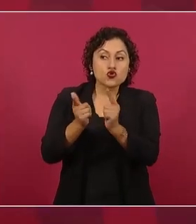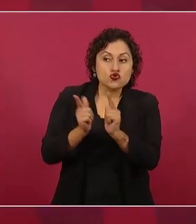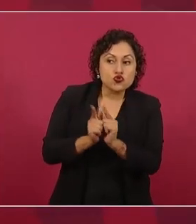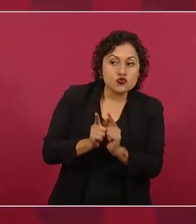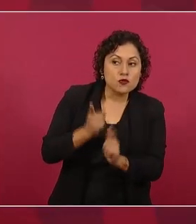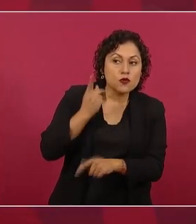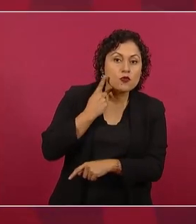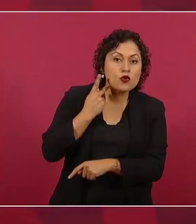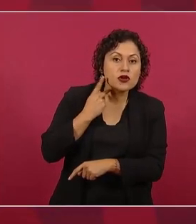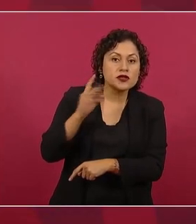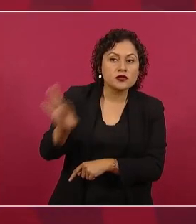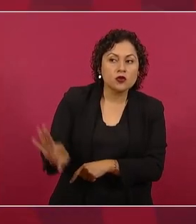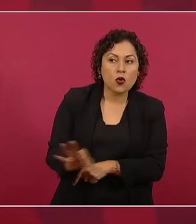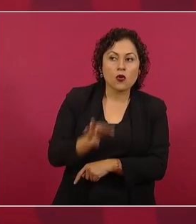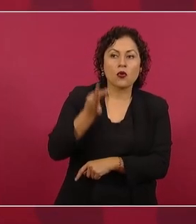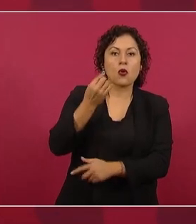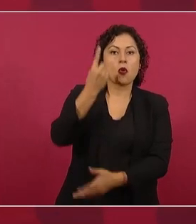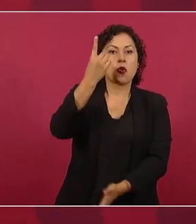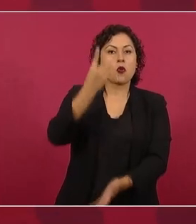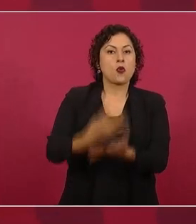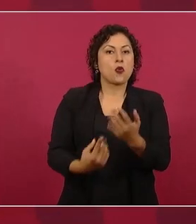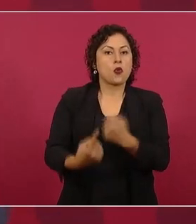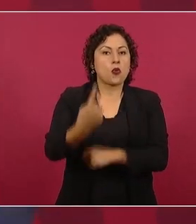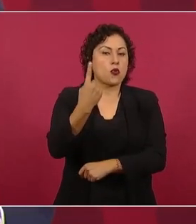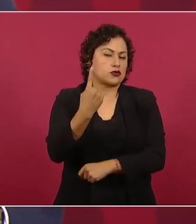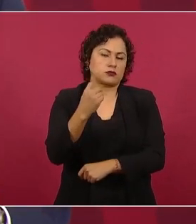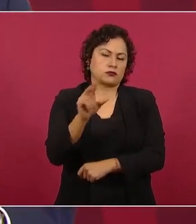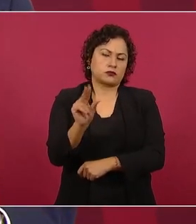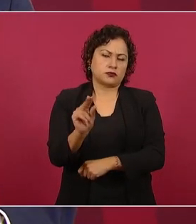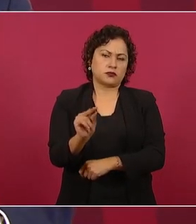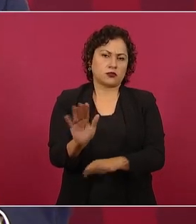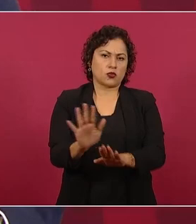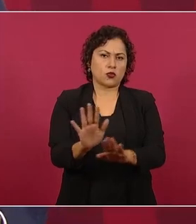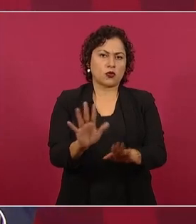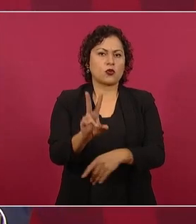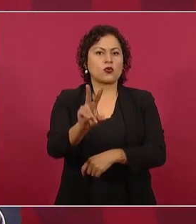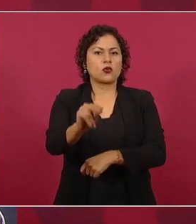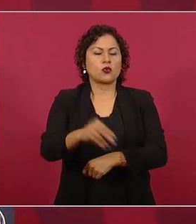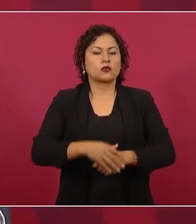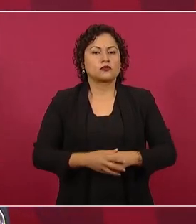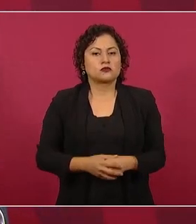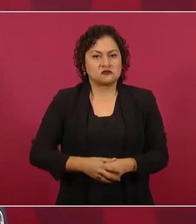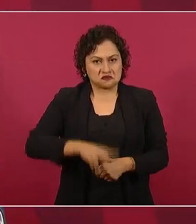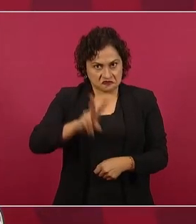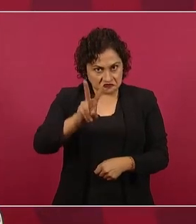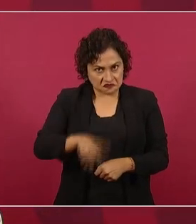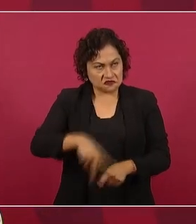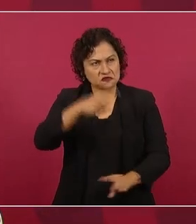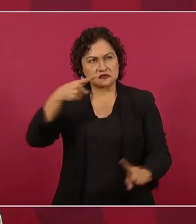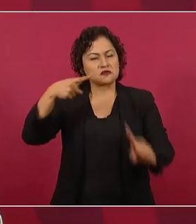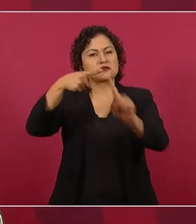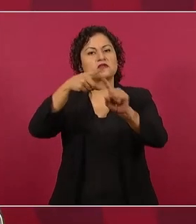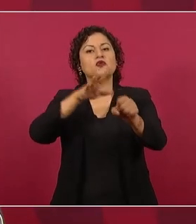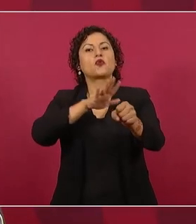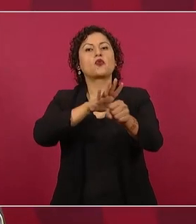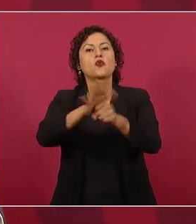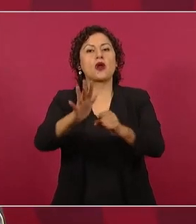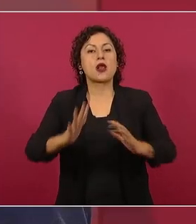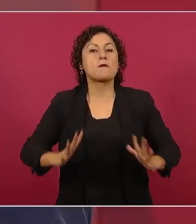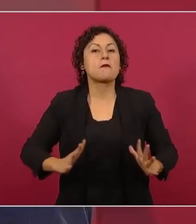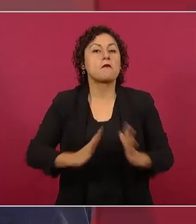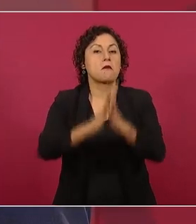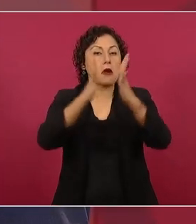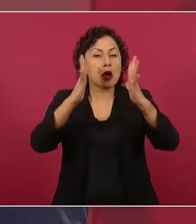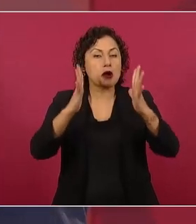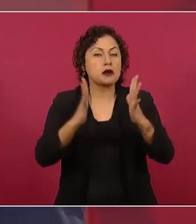Lo que queremos es que haya una auténtica, una verdadera democracia en el